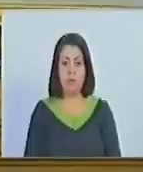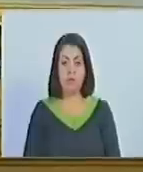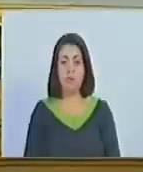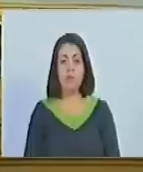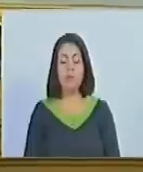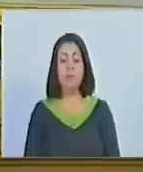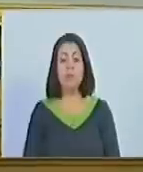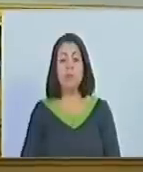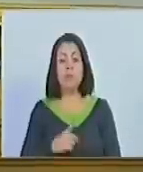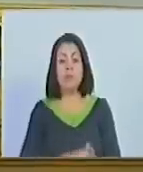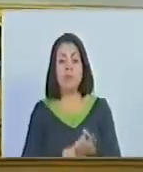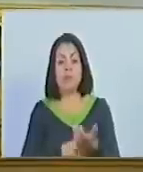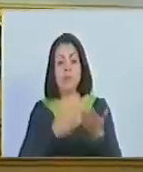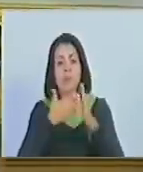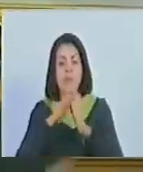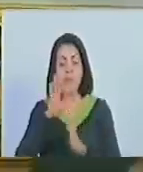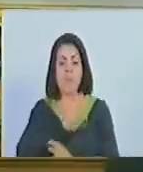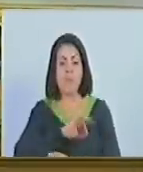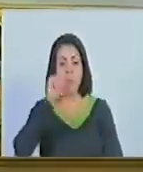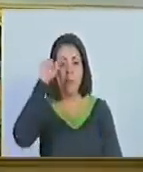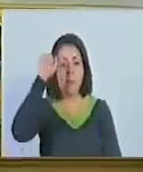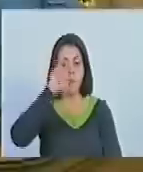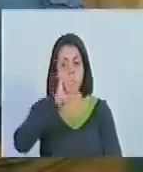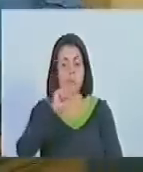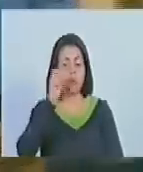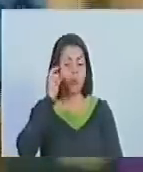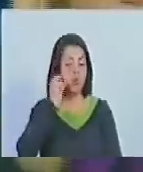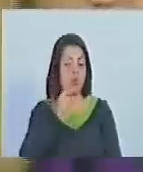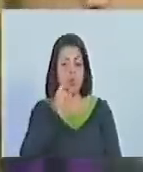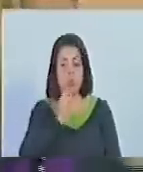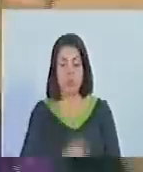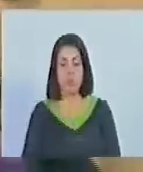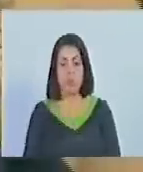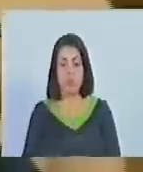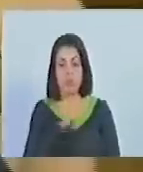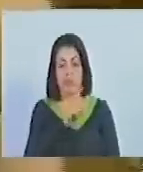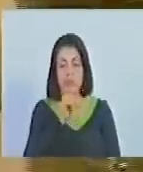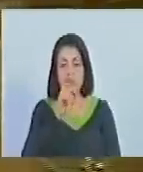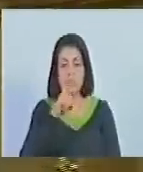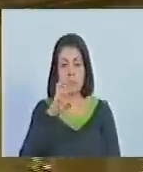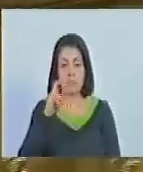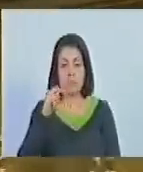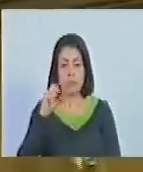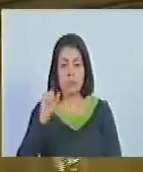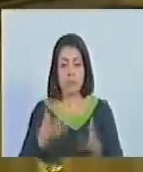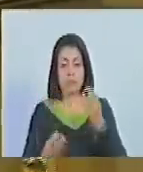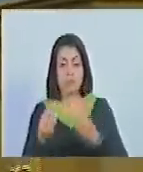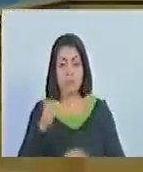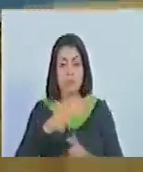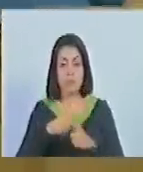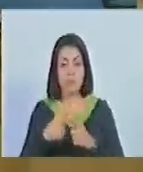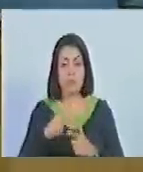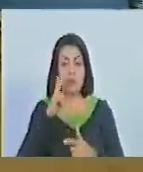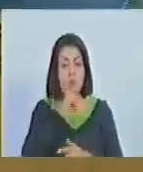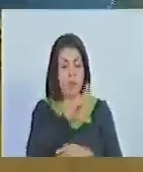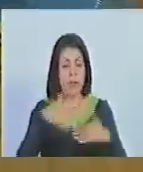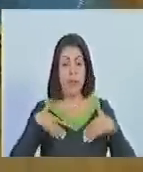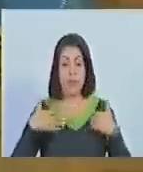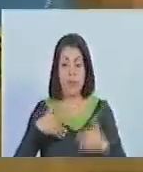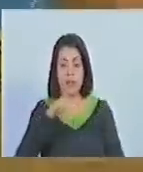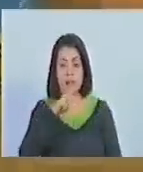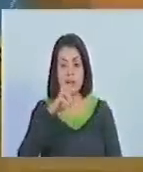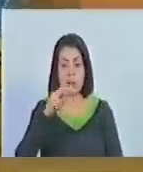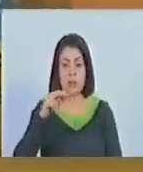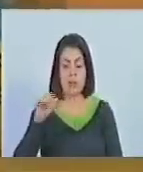hermana Noris Herrera, de la Comuna Socialista Antonio José de Sucre, Loredana Tobar, de la Comuna Renacer de Vistalegre, y